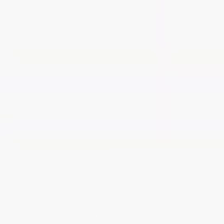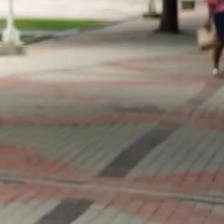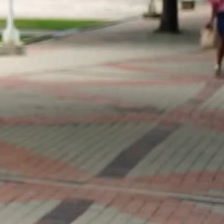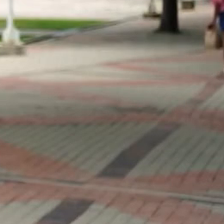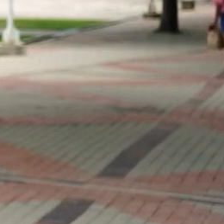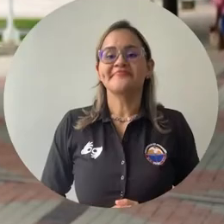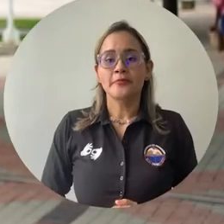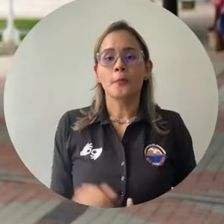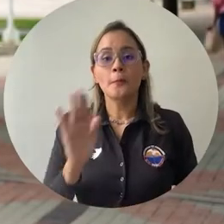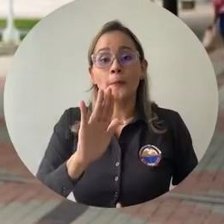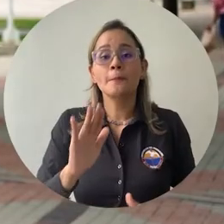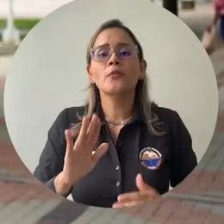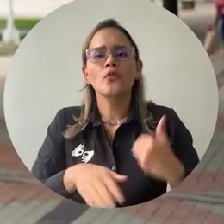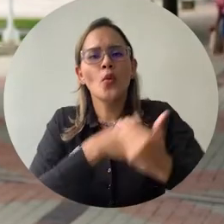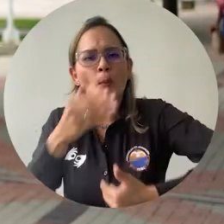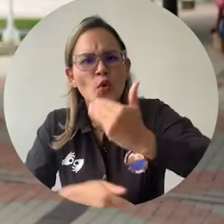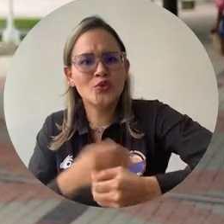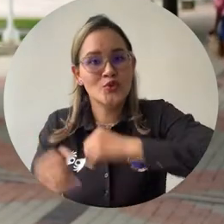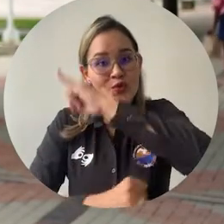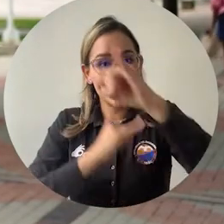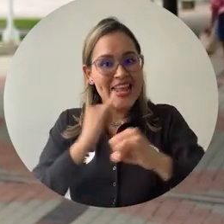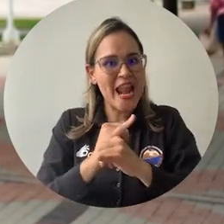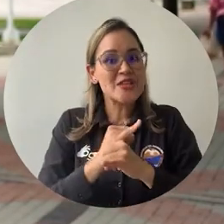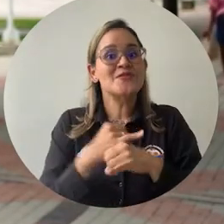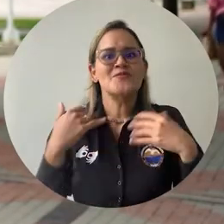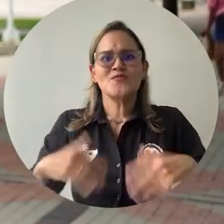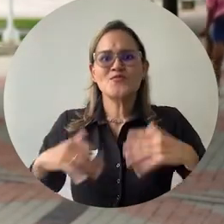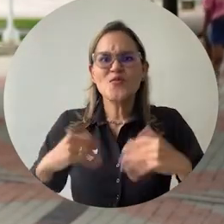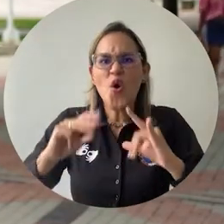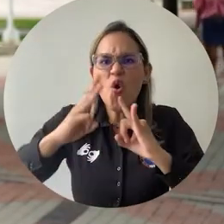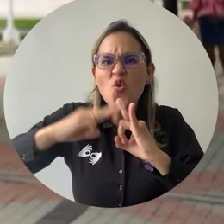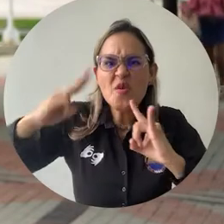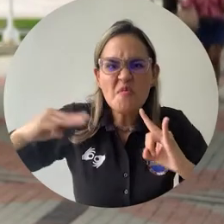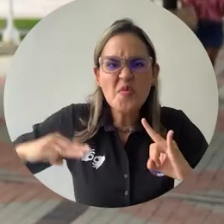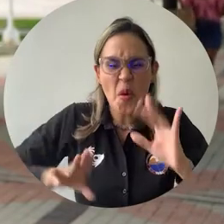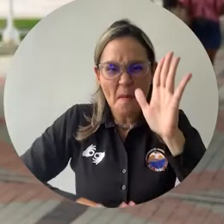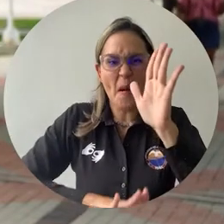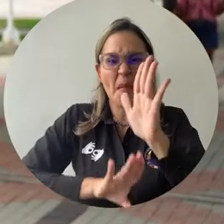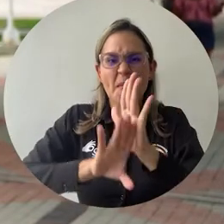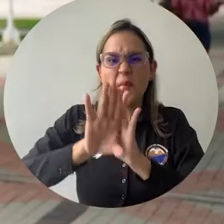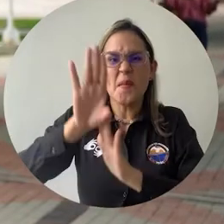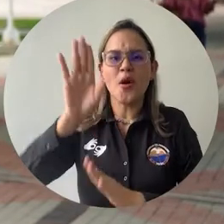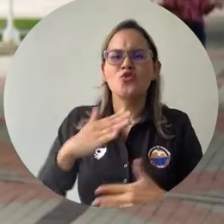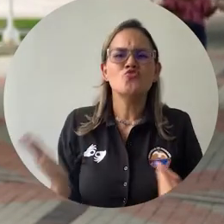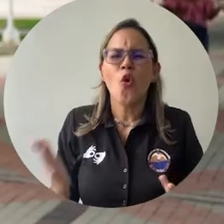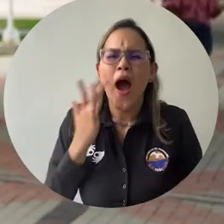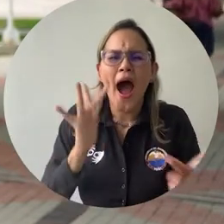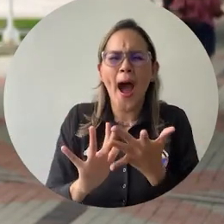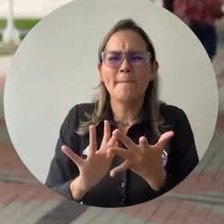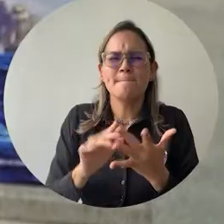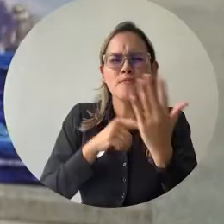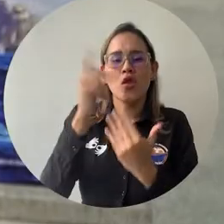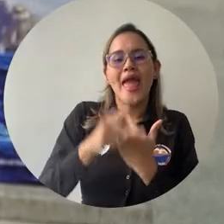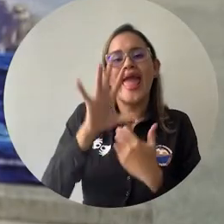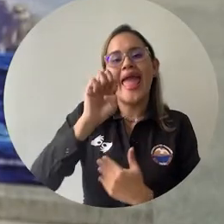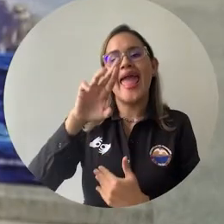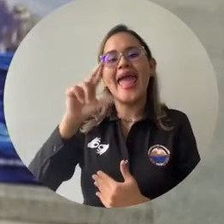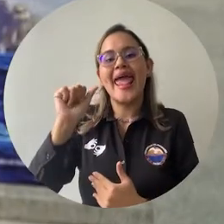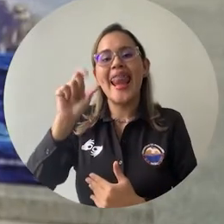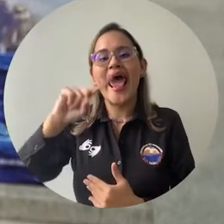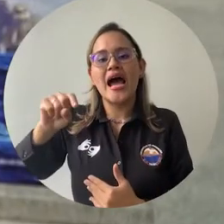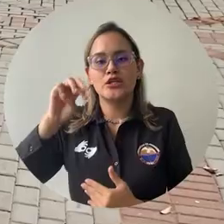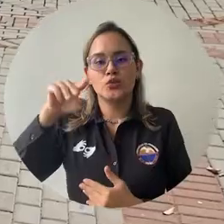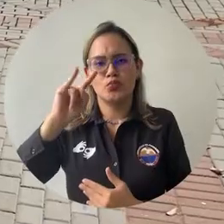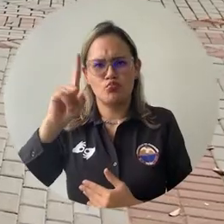En lo que concierne a los procesos de internacionalización, Unimagdalena crece en alianzas con el programa Erasmus+. Este año,